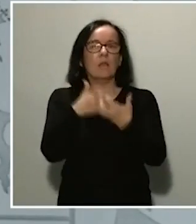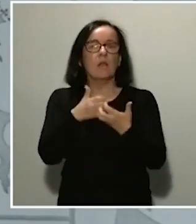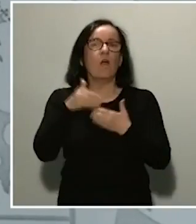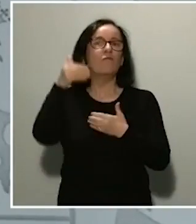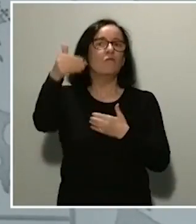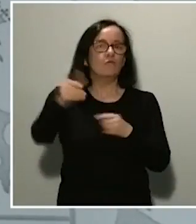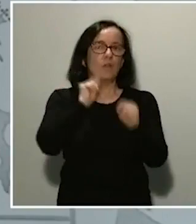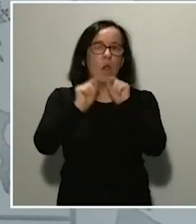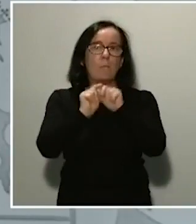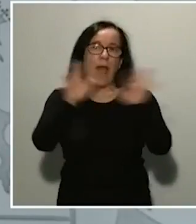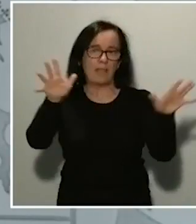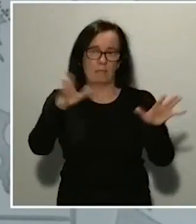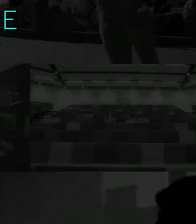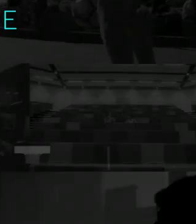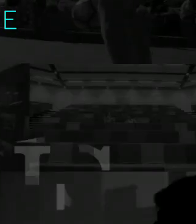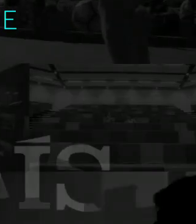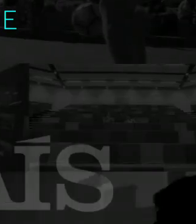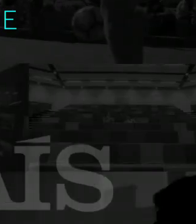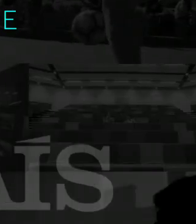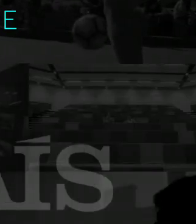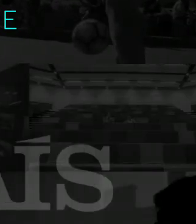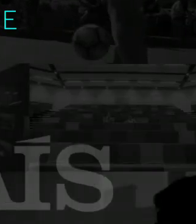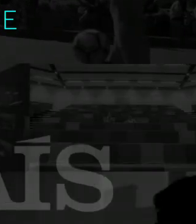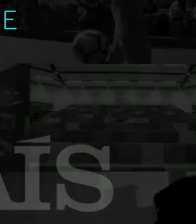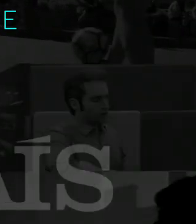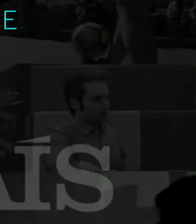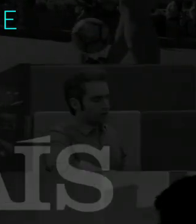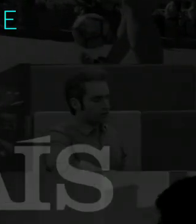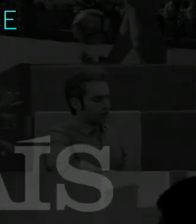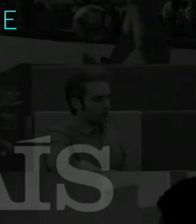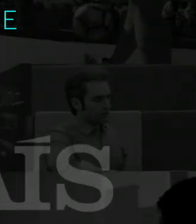si es que se produjeran en el futuro. ¡Gracias! ¡Gracias! Gracias!